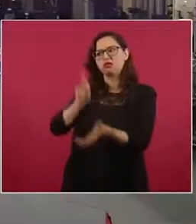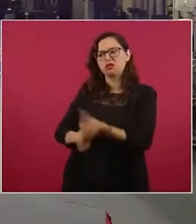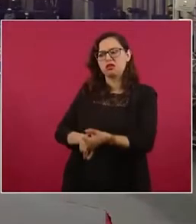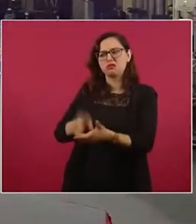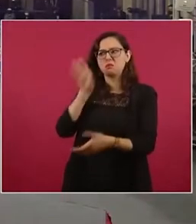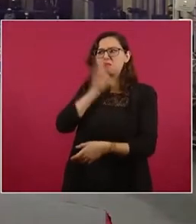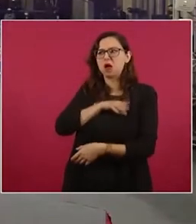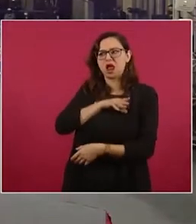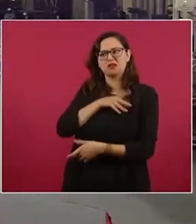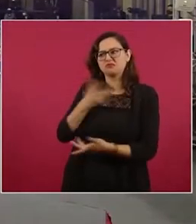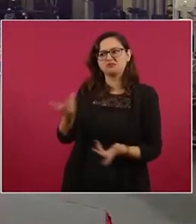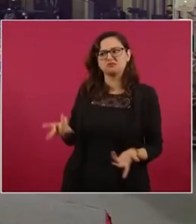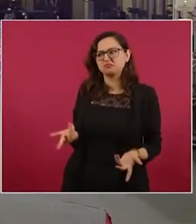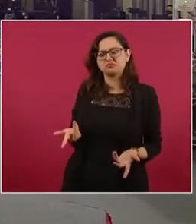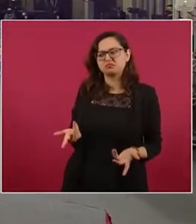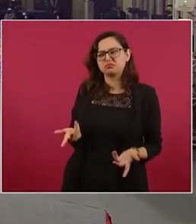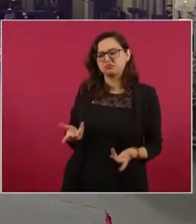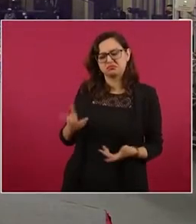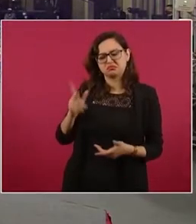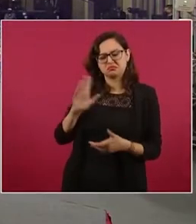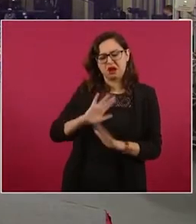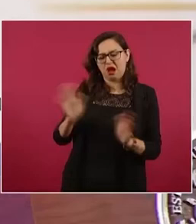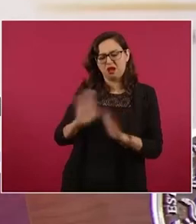aunque legalmente